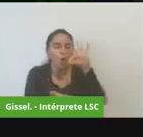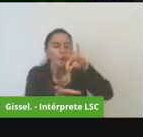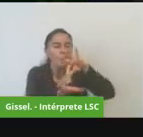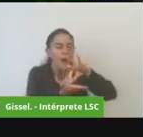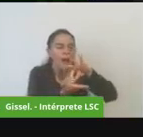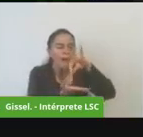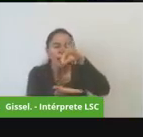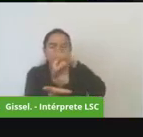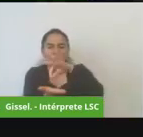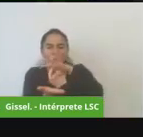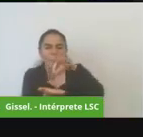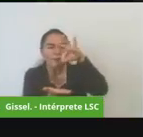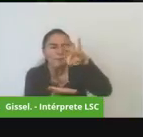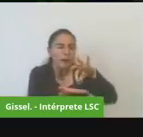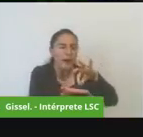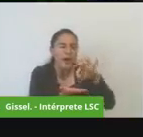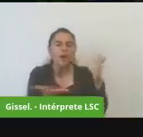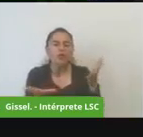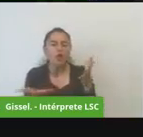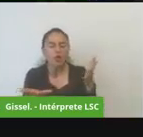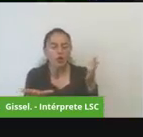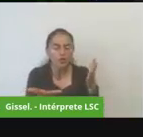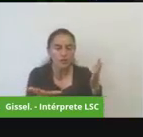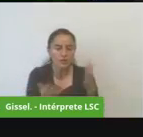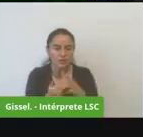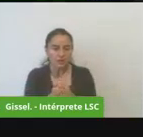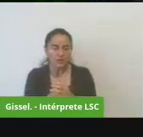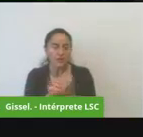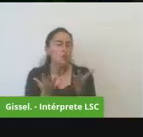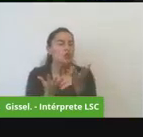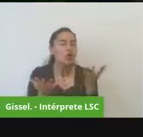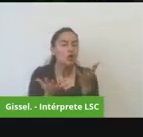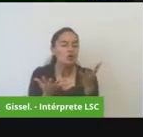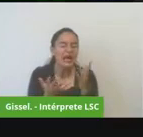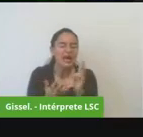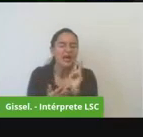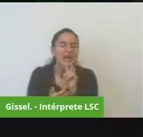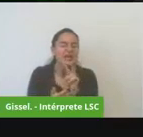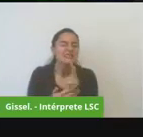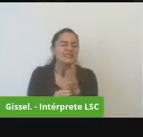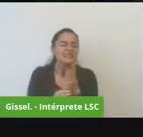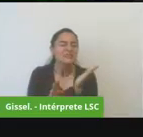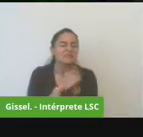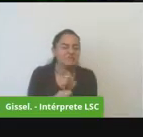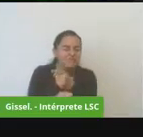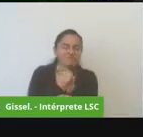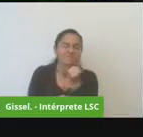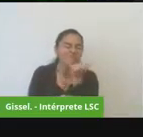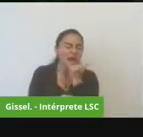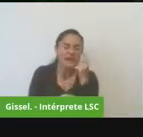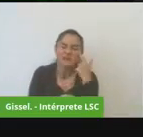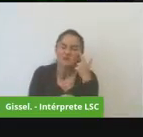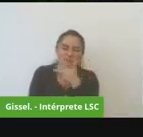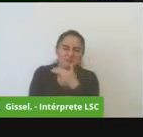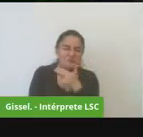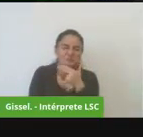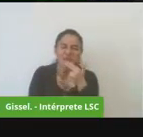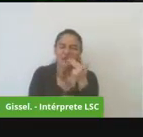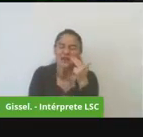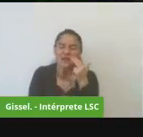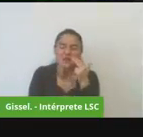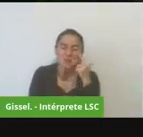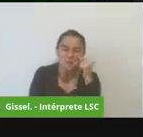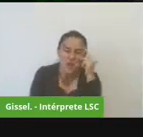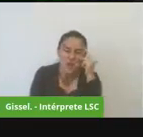así de en dónde se están presentando los hechos es muy importante también que nos